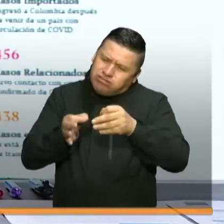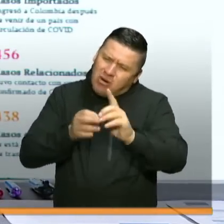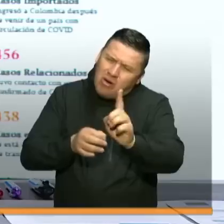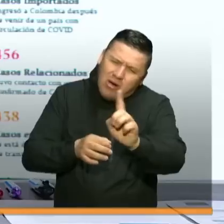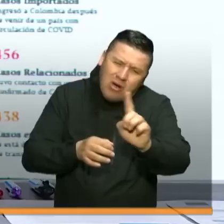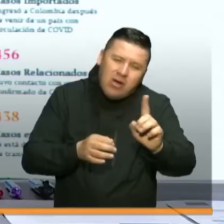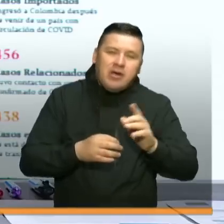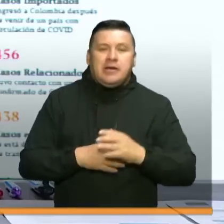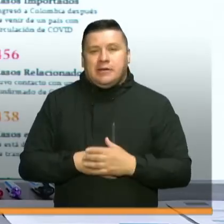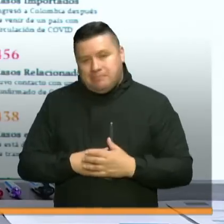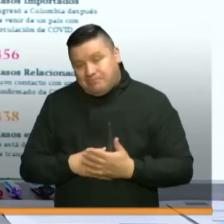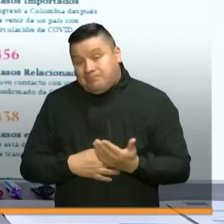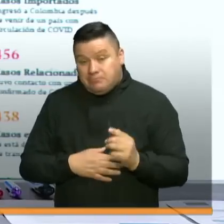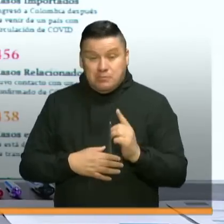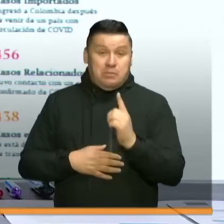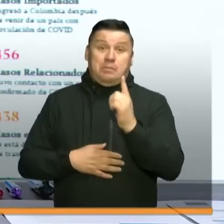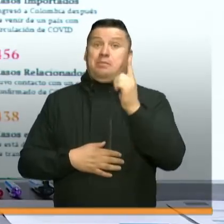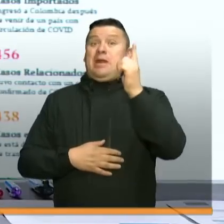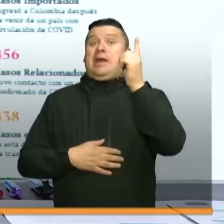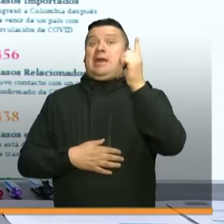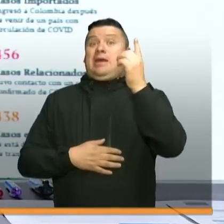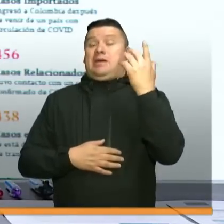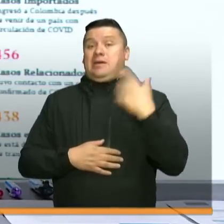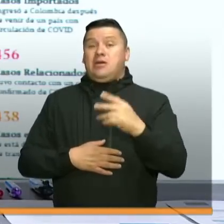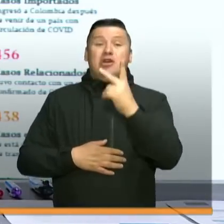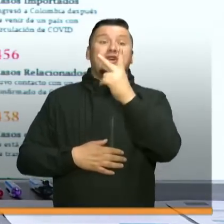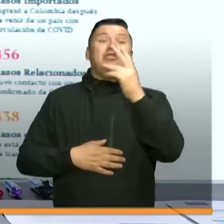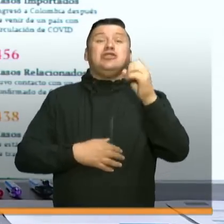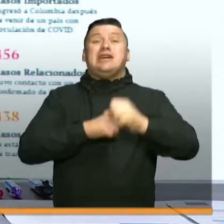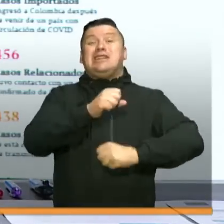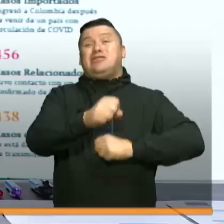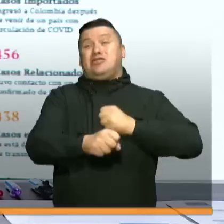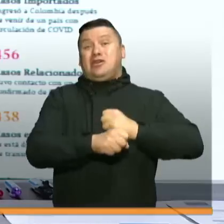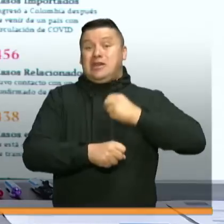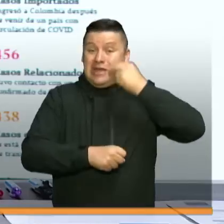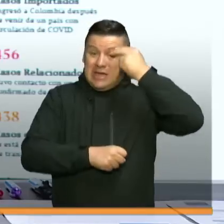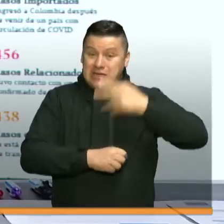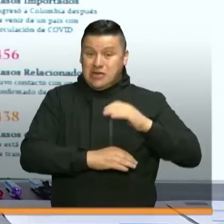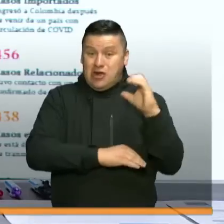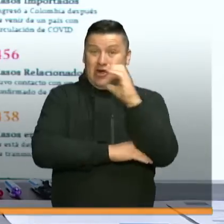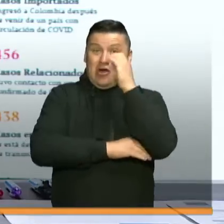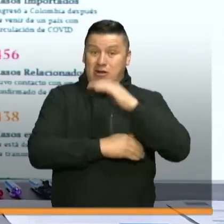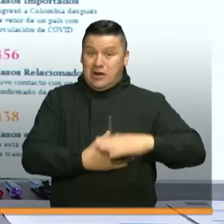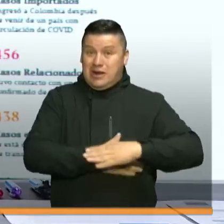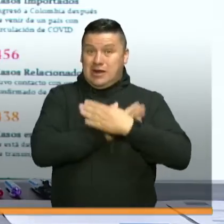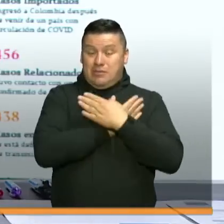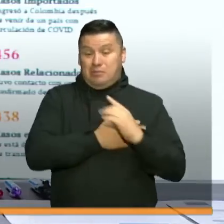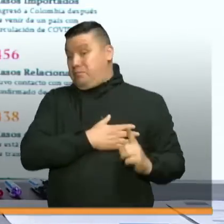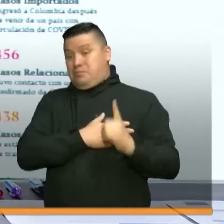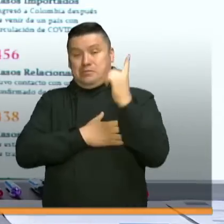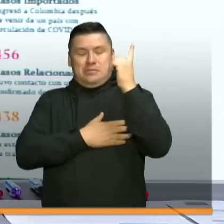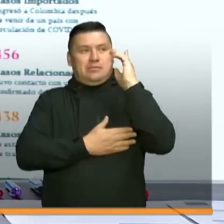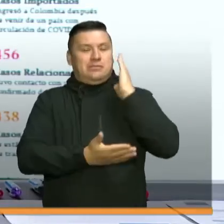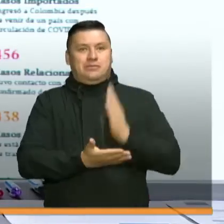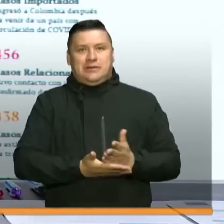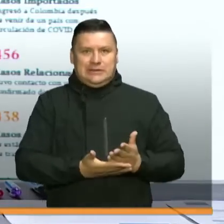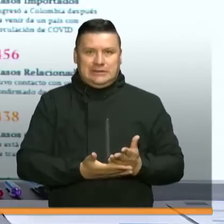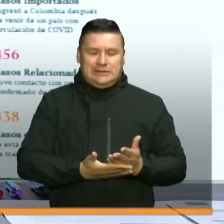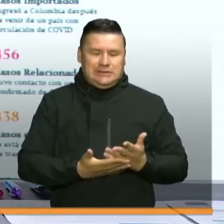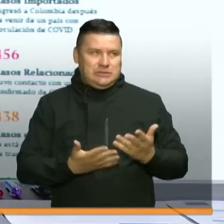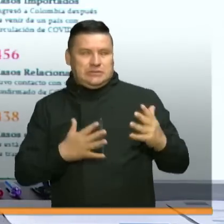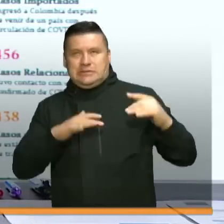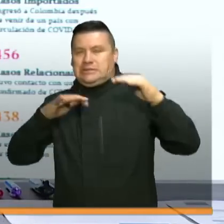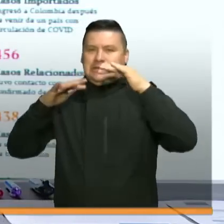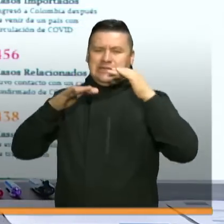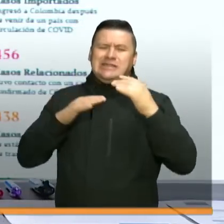autoridades. Esta es la primera vez que hacemos un ejercicio en 200 años de nuestra historia republicana y yo creo que en líneas generales,